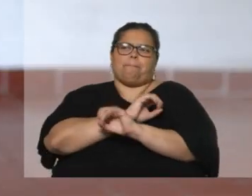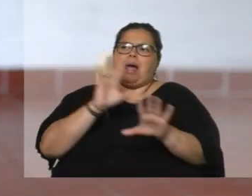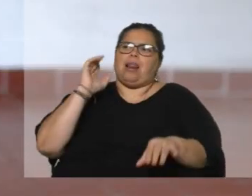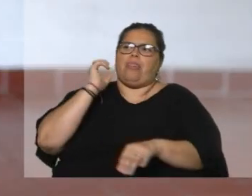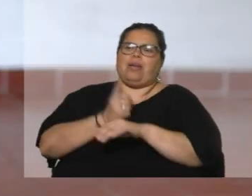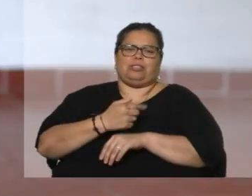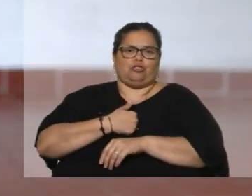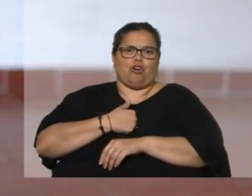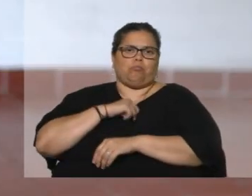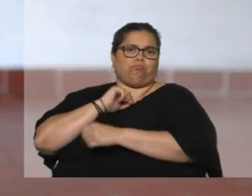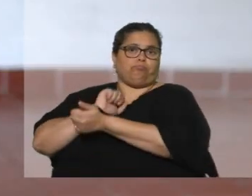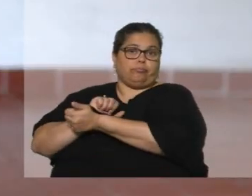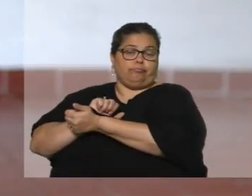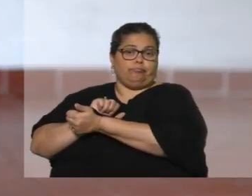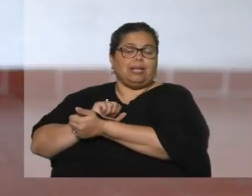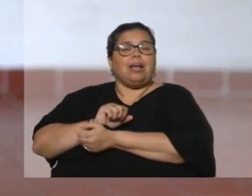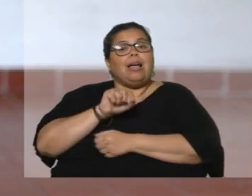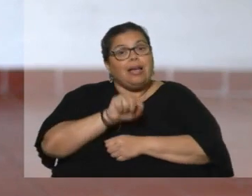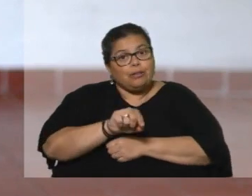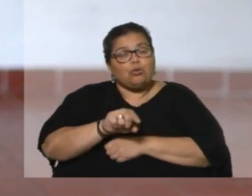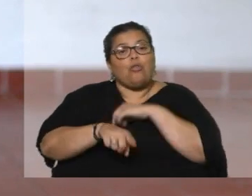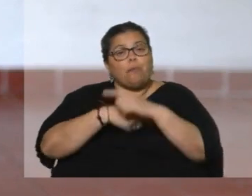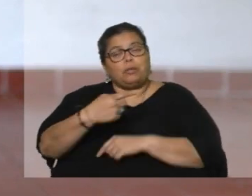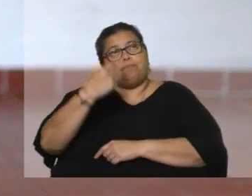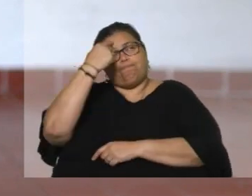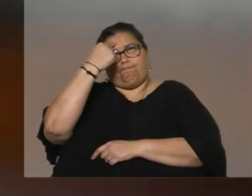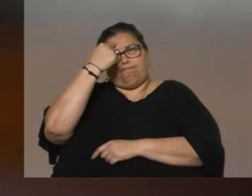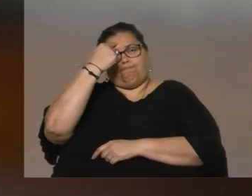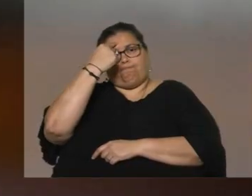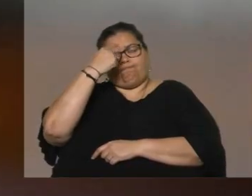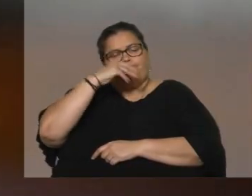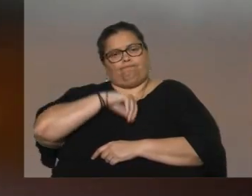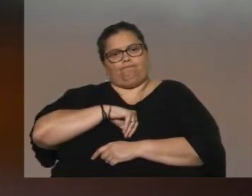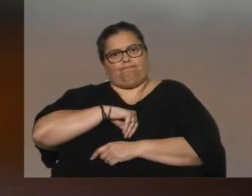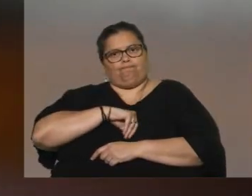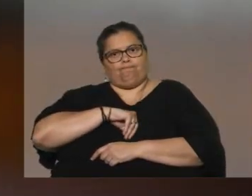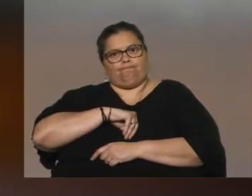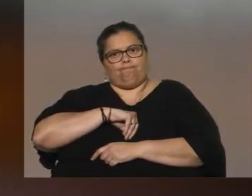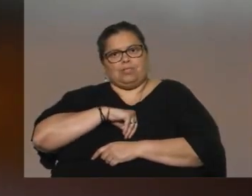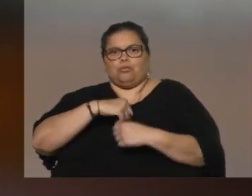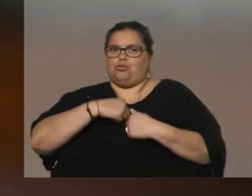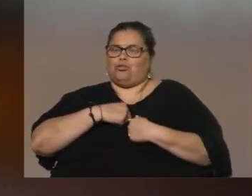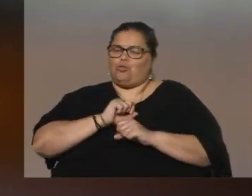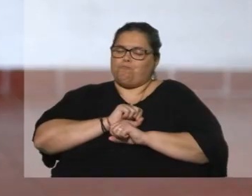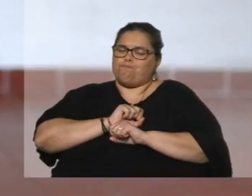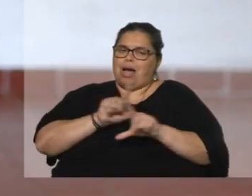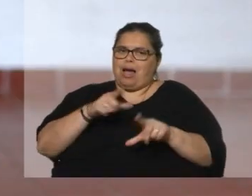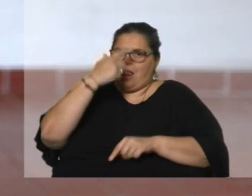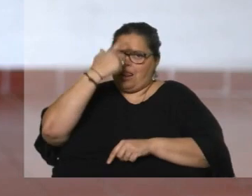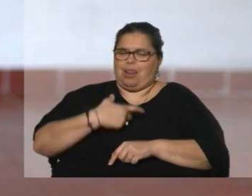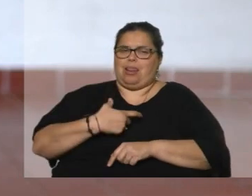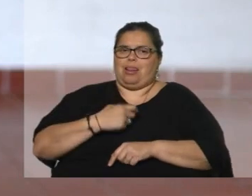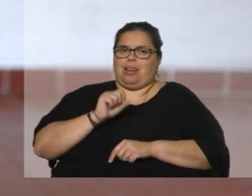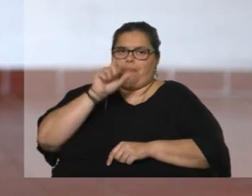fue lo que pegó muy profundamente en mi alma y dije, oh, soy un mal tipo. ¿Cómo